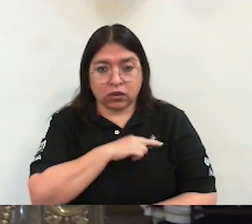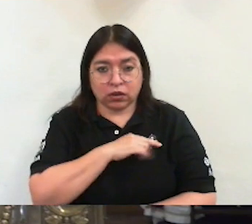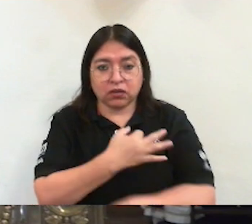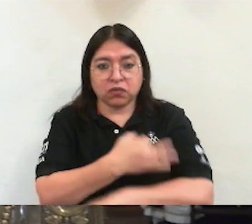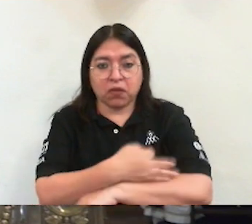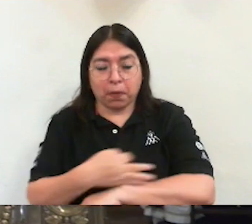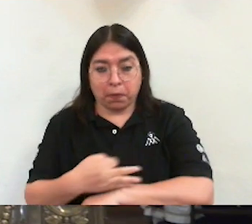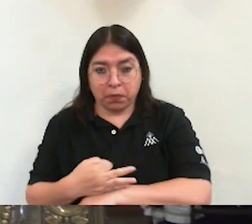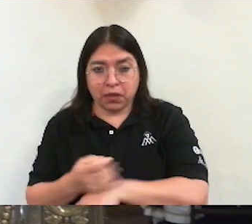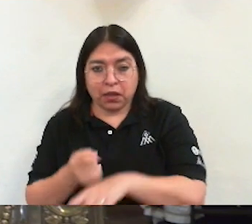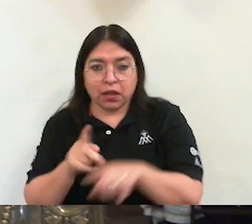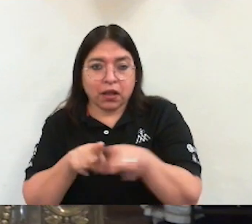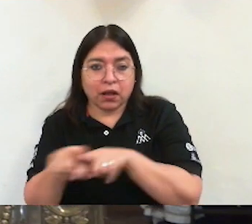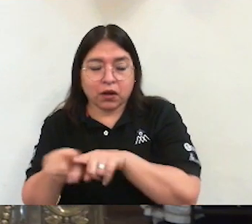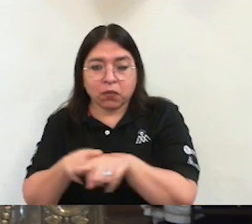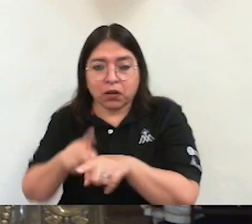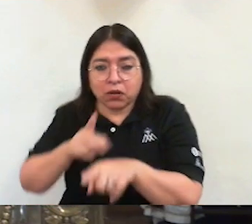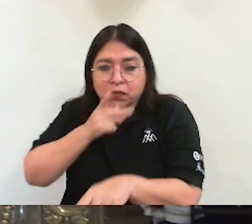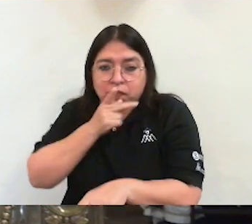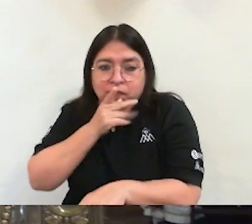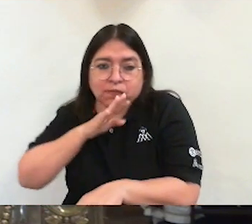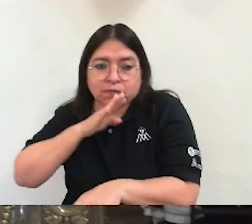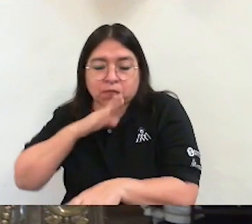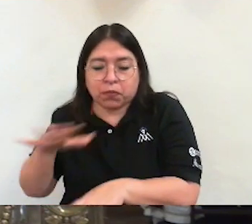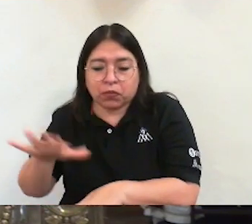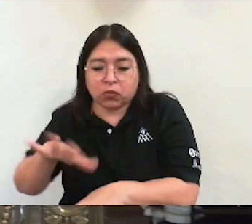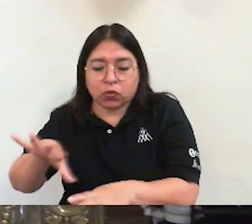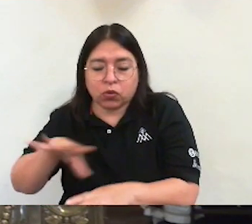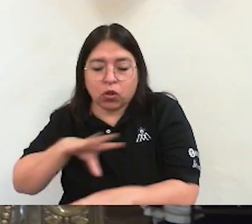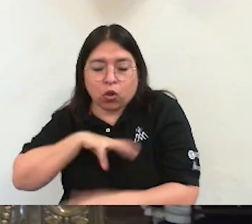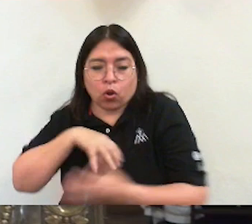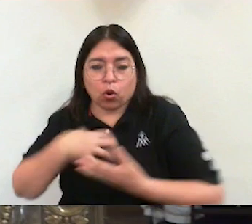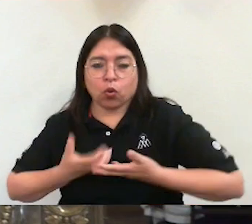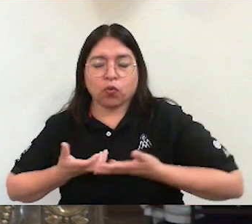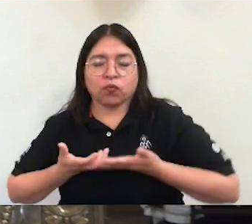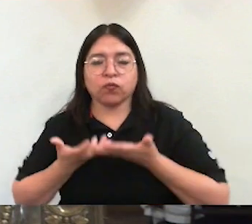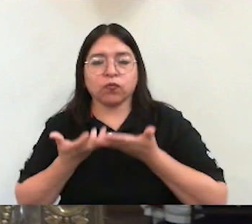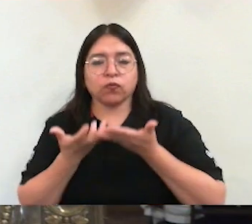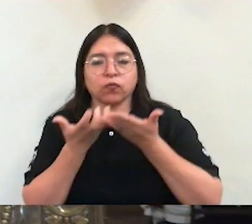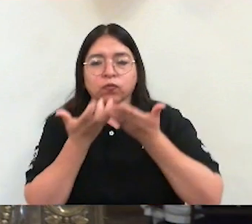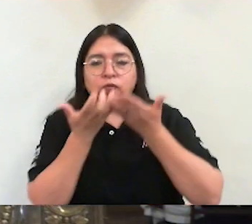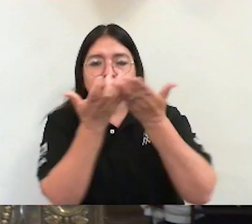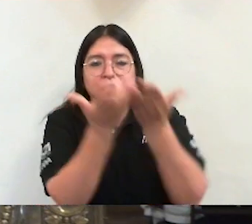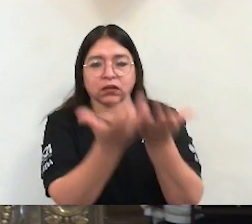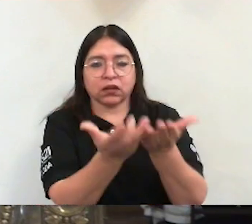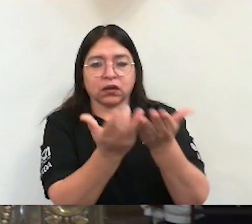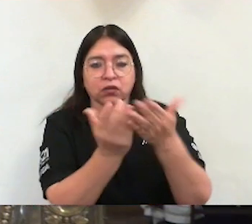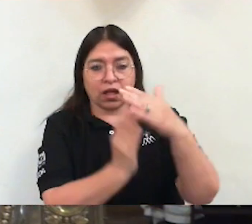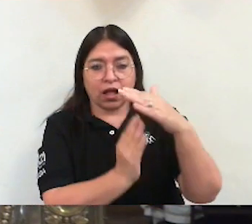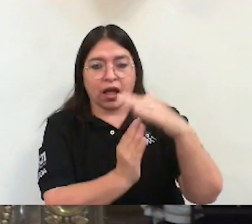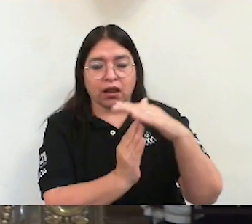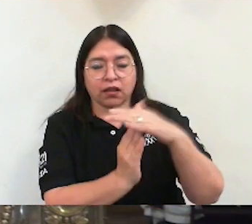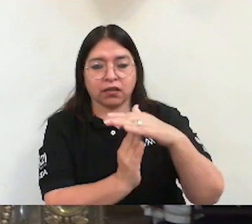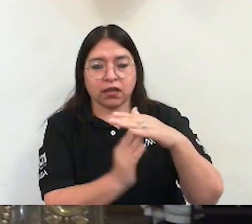Cristo y en este altar. Las familias, como nunca,